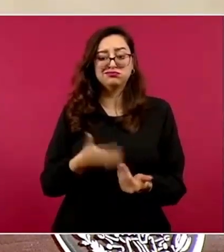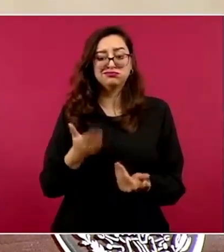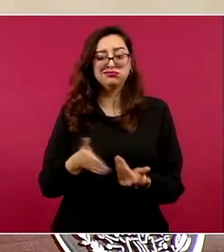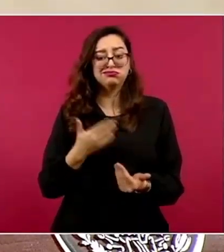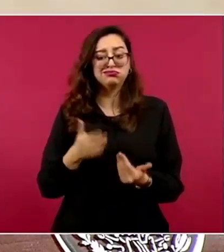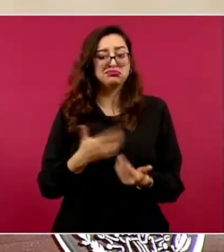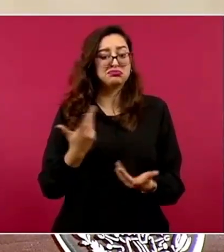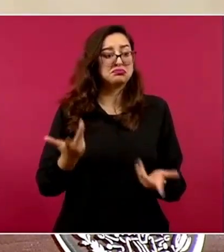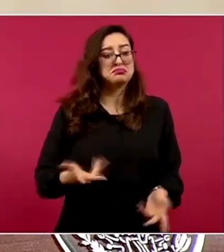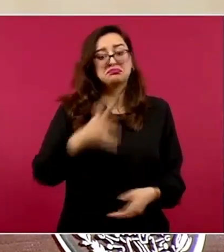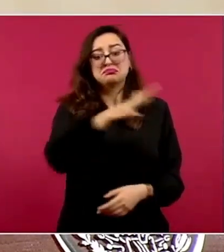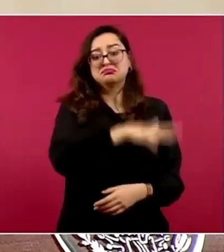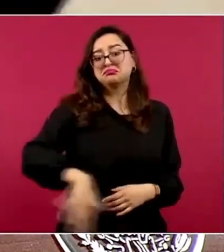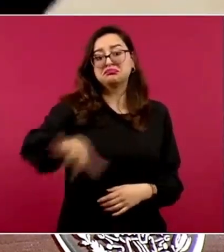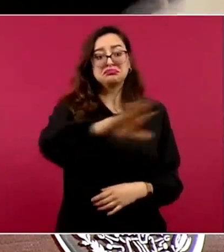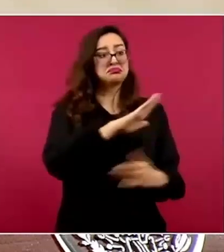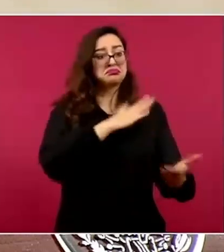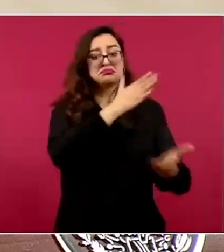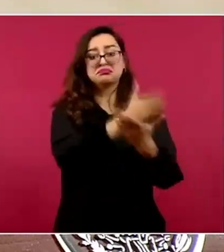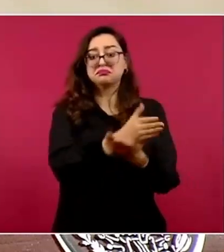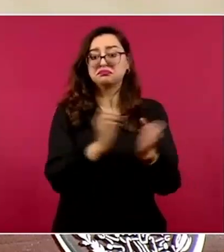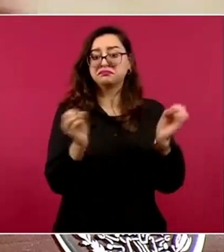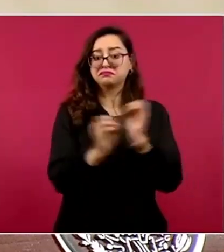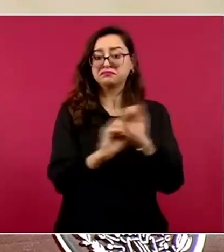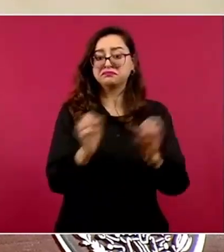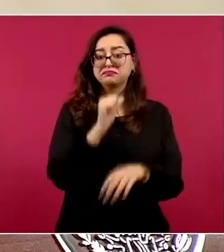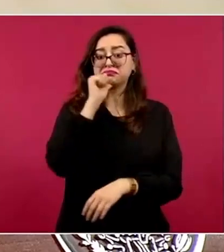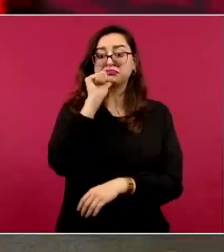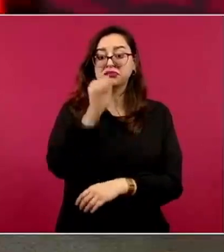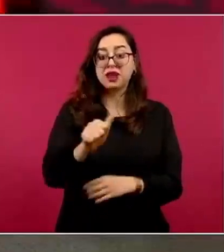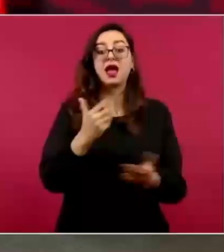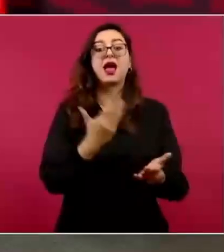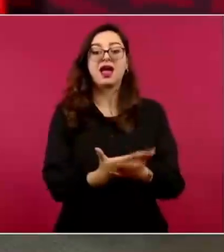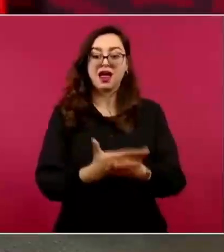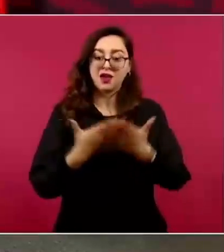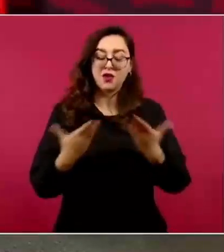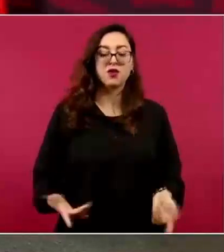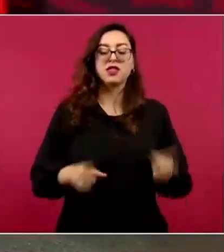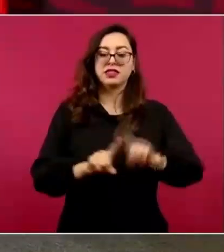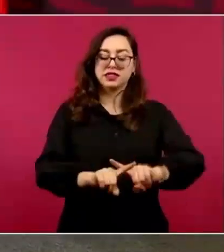Ahora, como lo explicó el general, hay